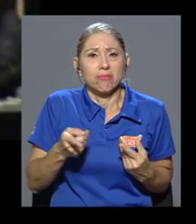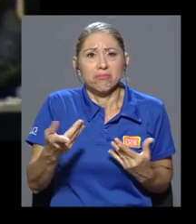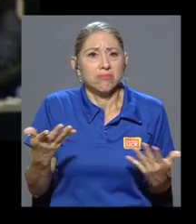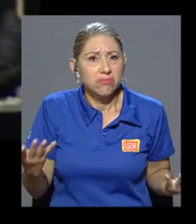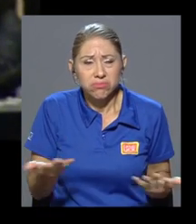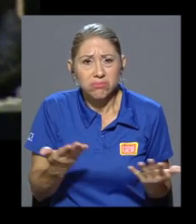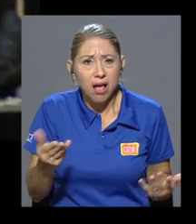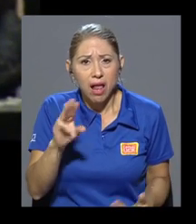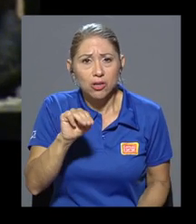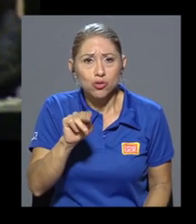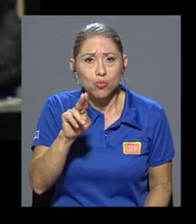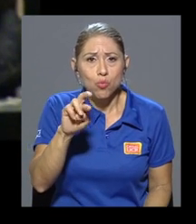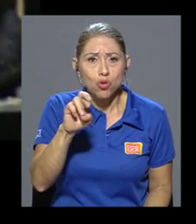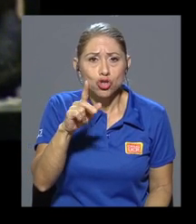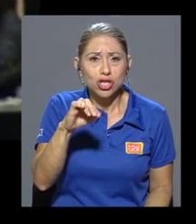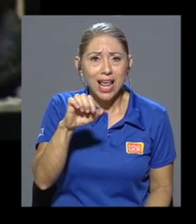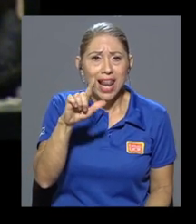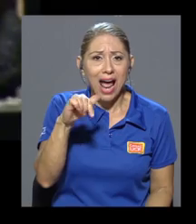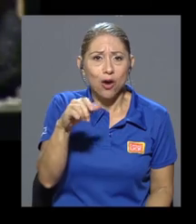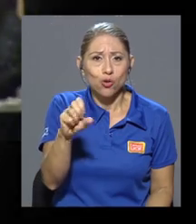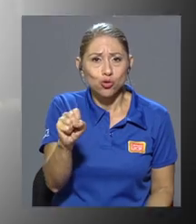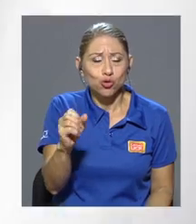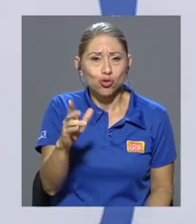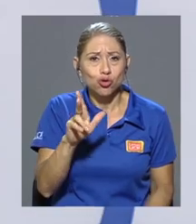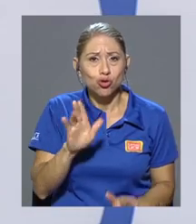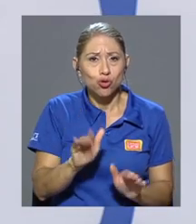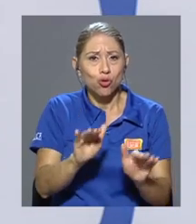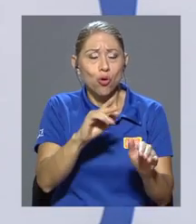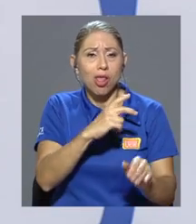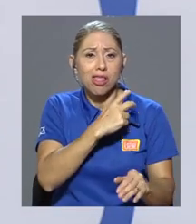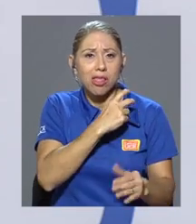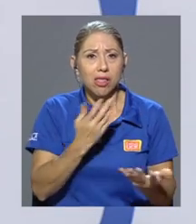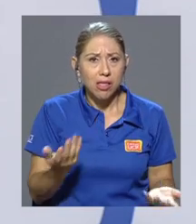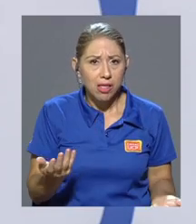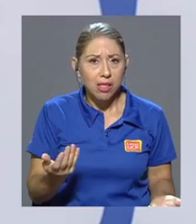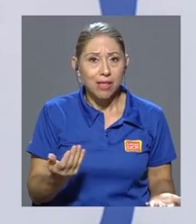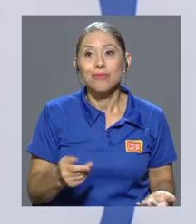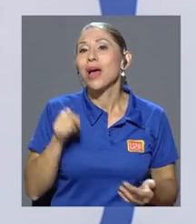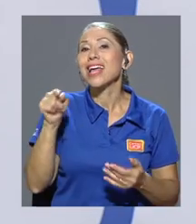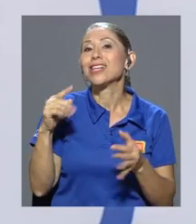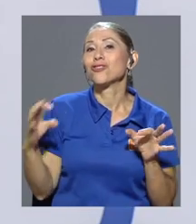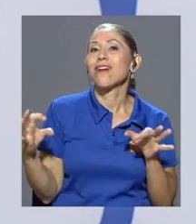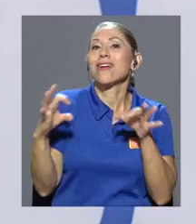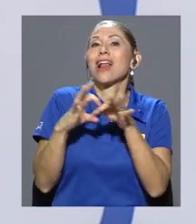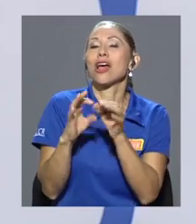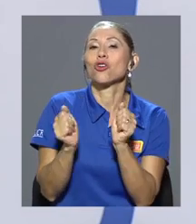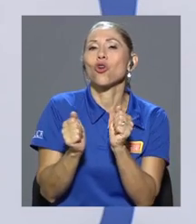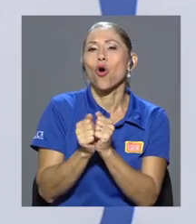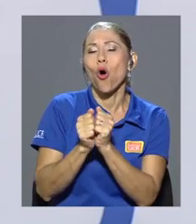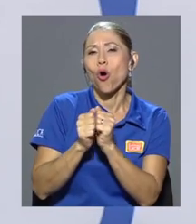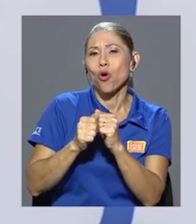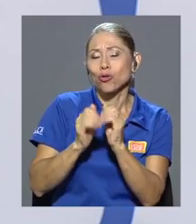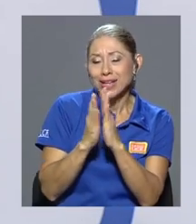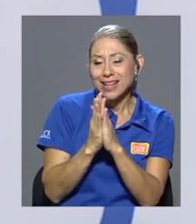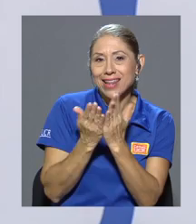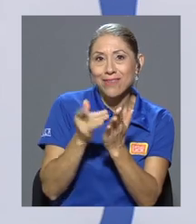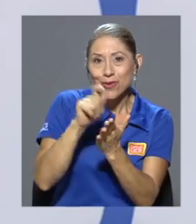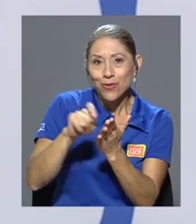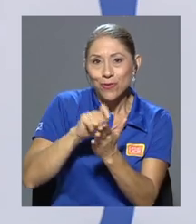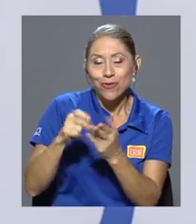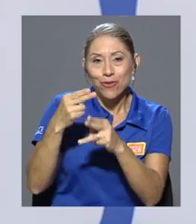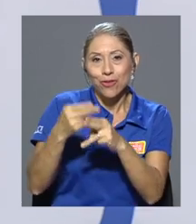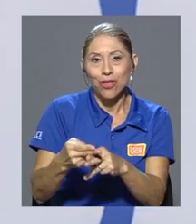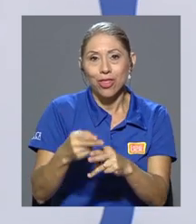humanos hacia los murciélagos? Bueno, tiene que ver mucho con la novela de Drácula en su momento, donde se asocia,